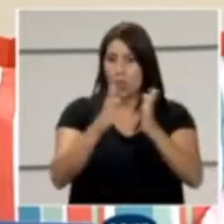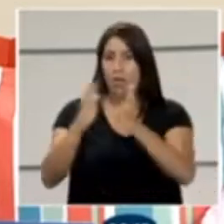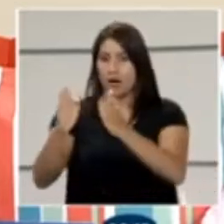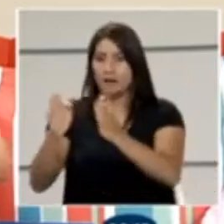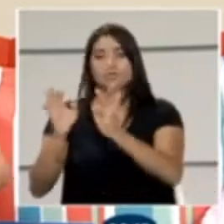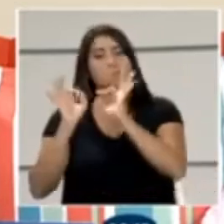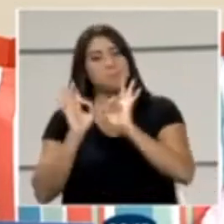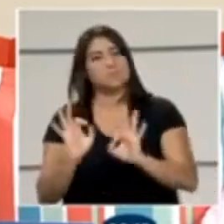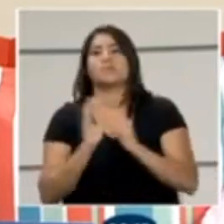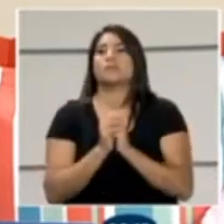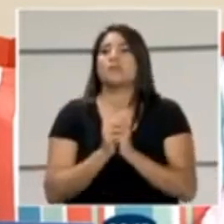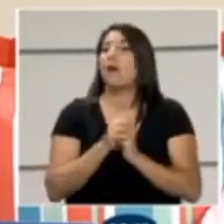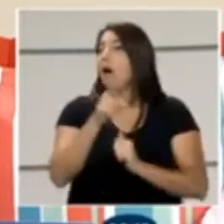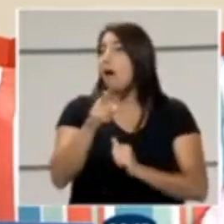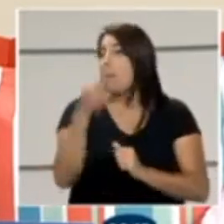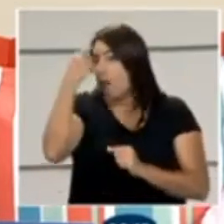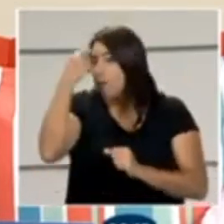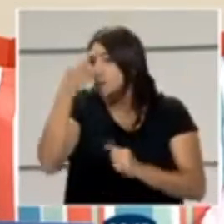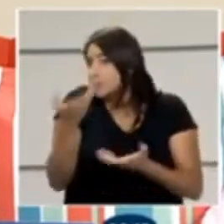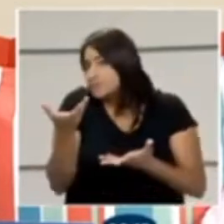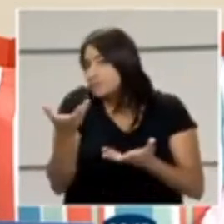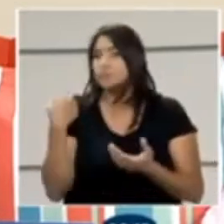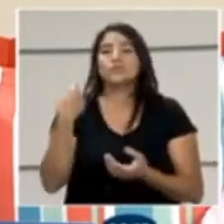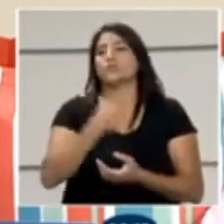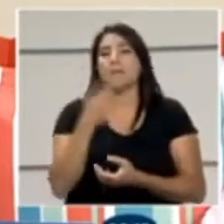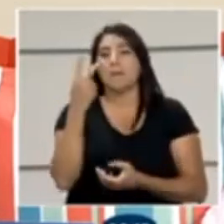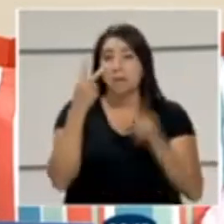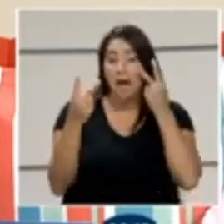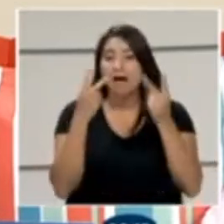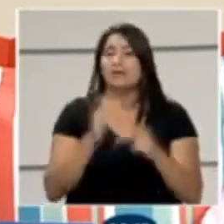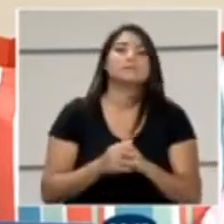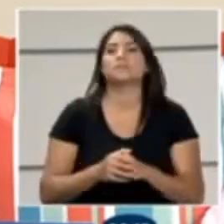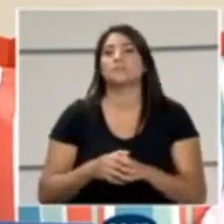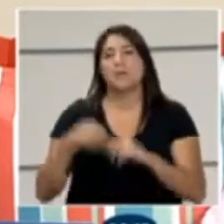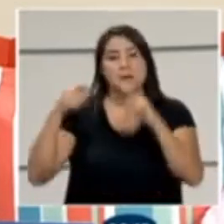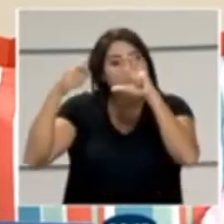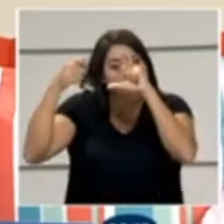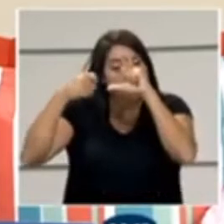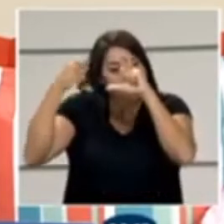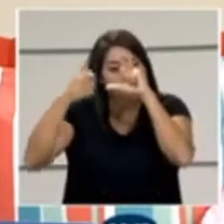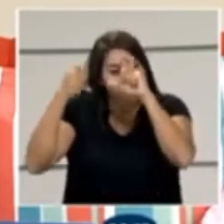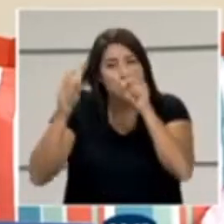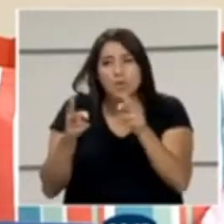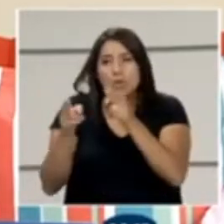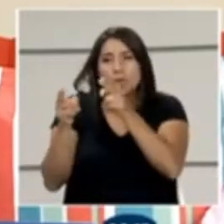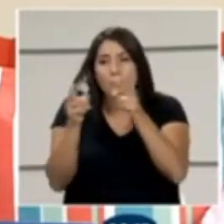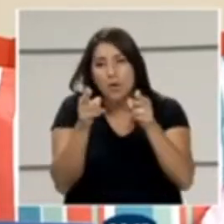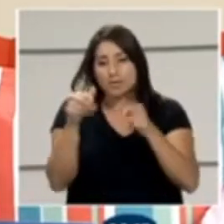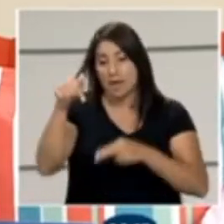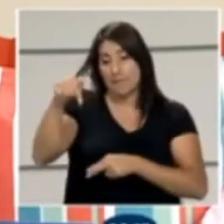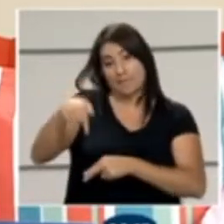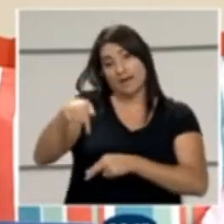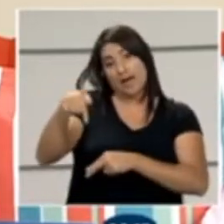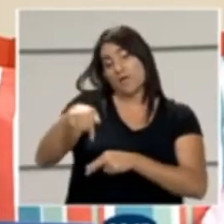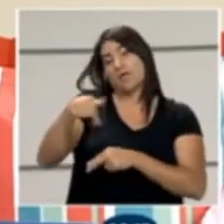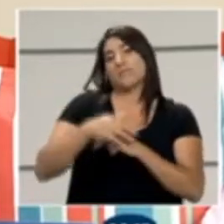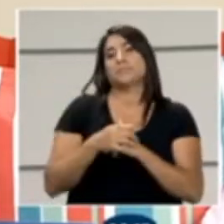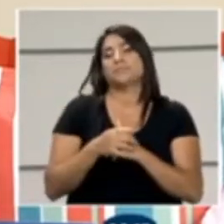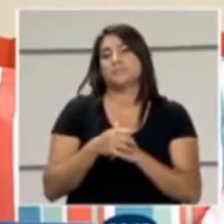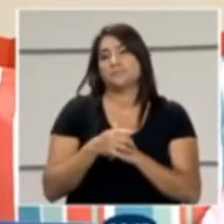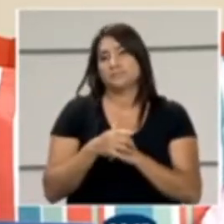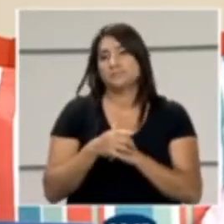Entonces, ¿qué te parece si nos vamos a ver en este momento nuestra cápsula que tenemos hoy, ¿verdad?